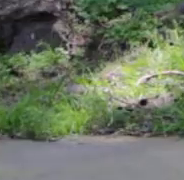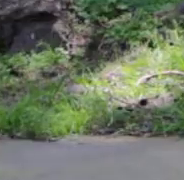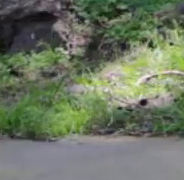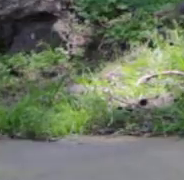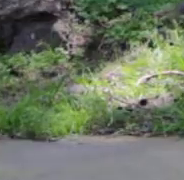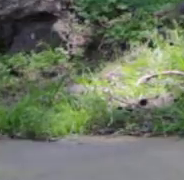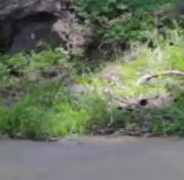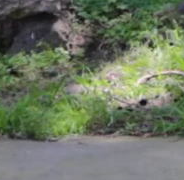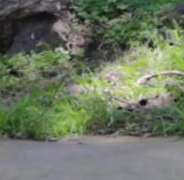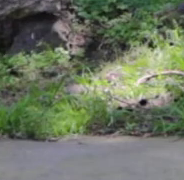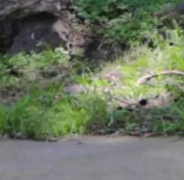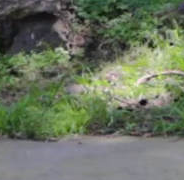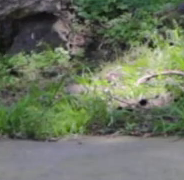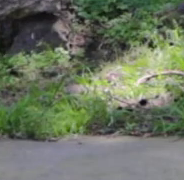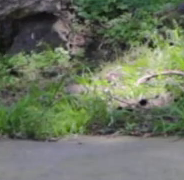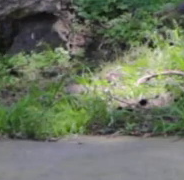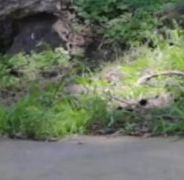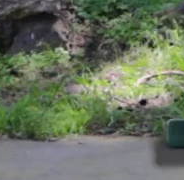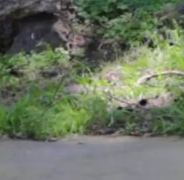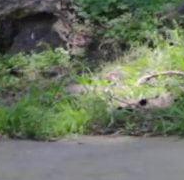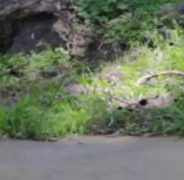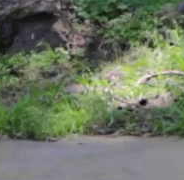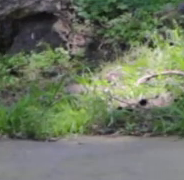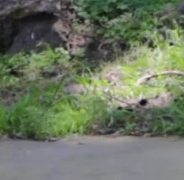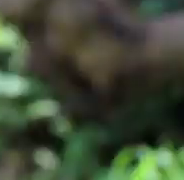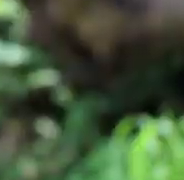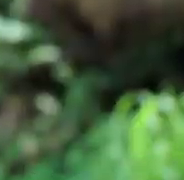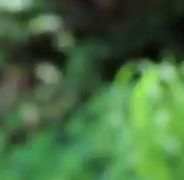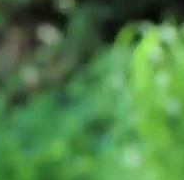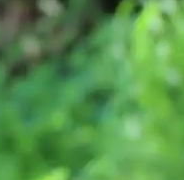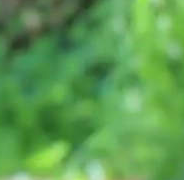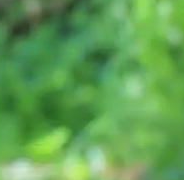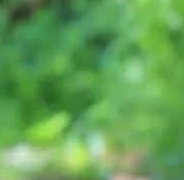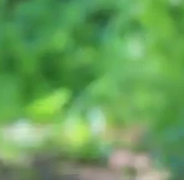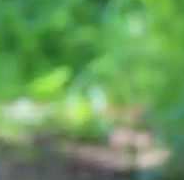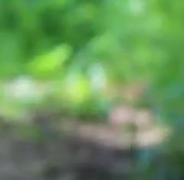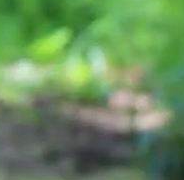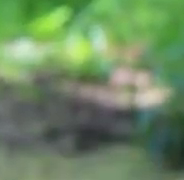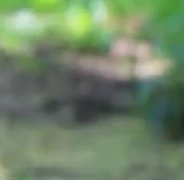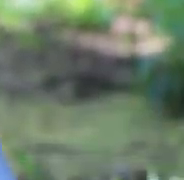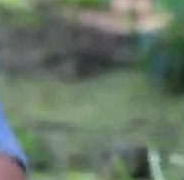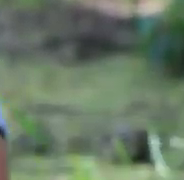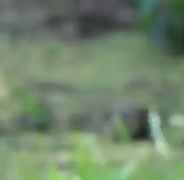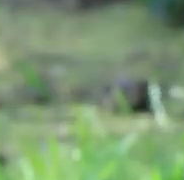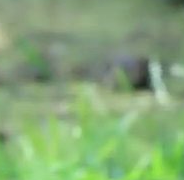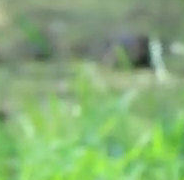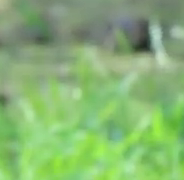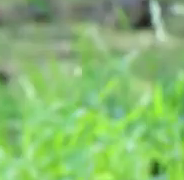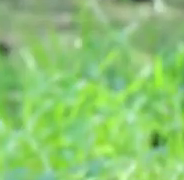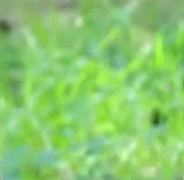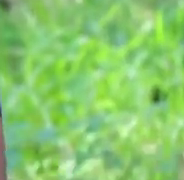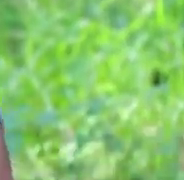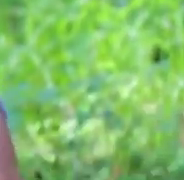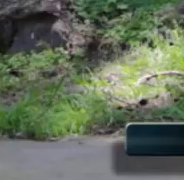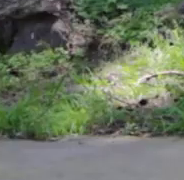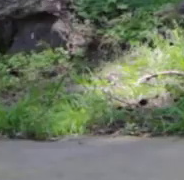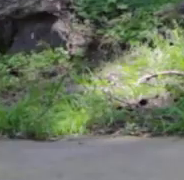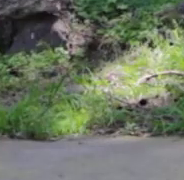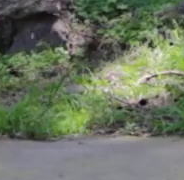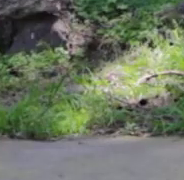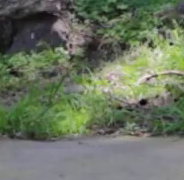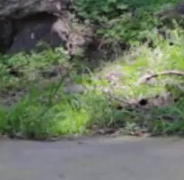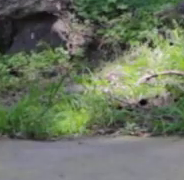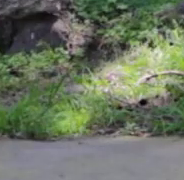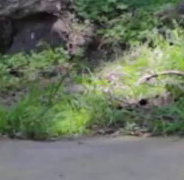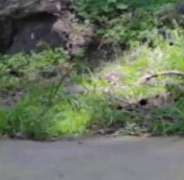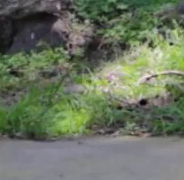flexionamos. Muy bien, exactamente ahí. Muy bien hecho. Ahí bien. Una más. Bien. Otra